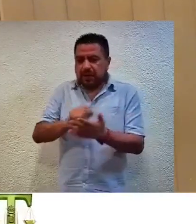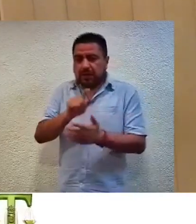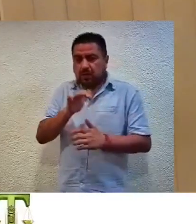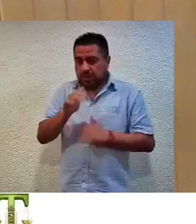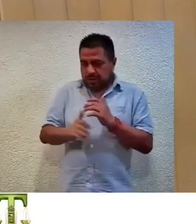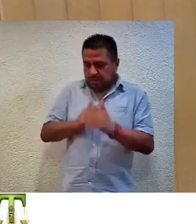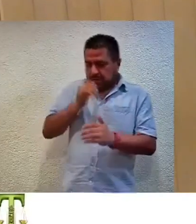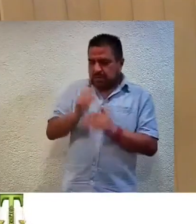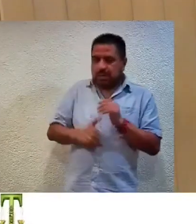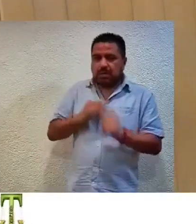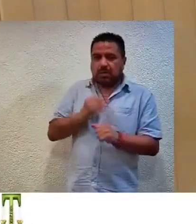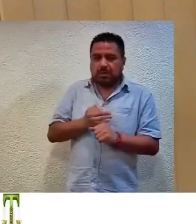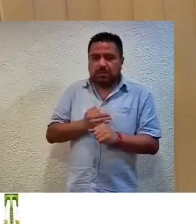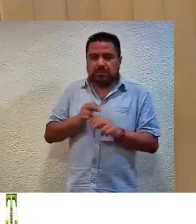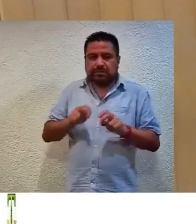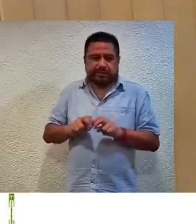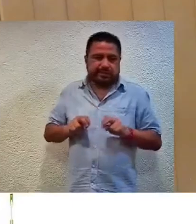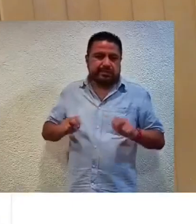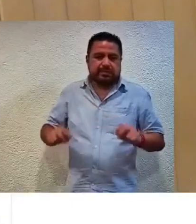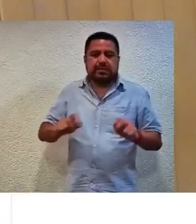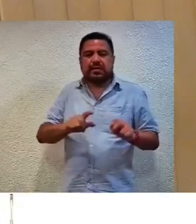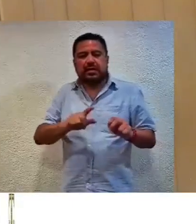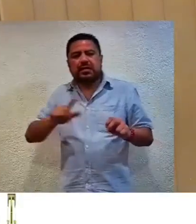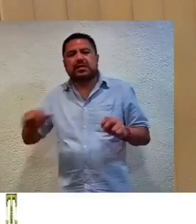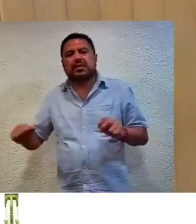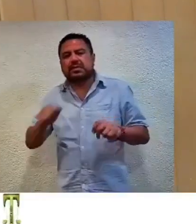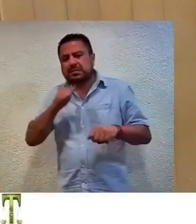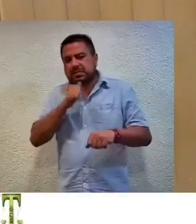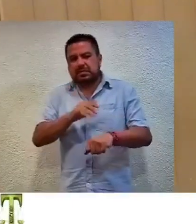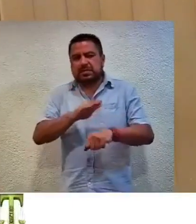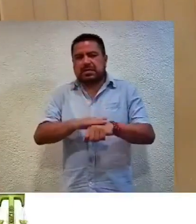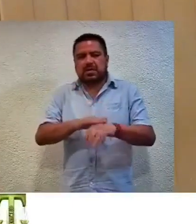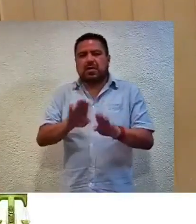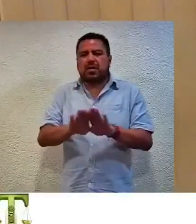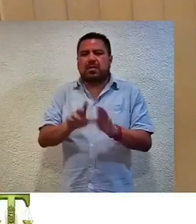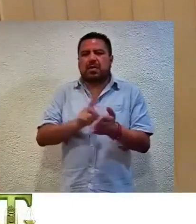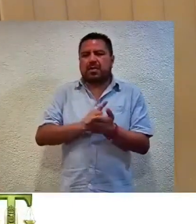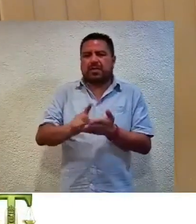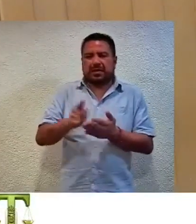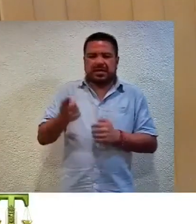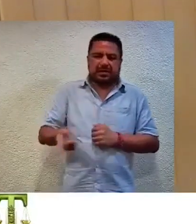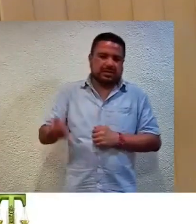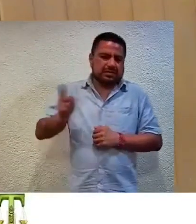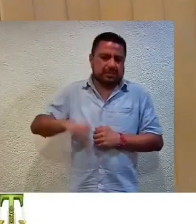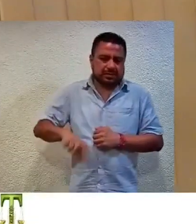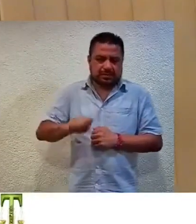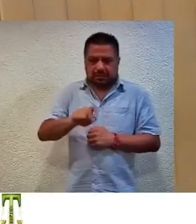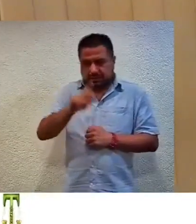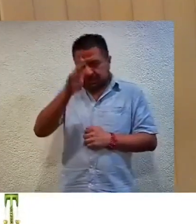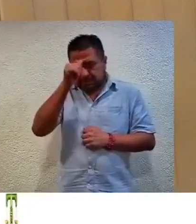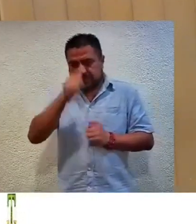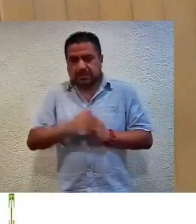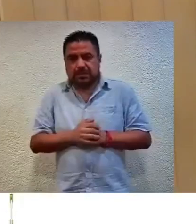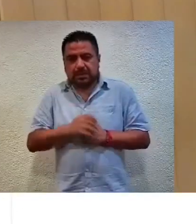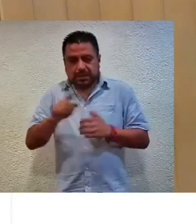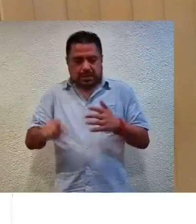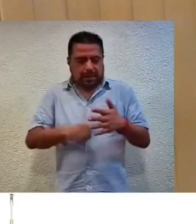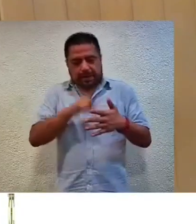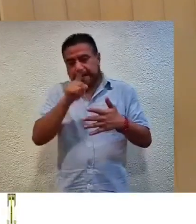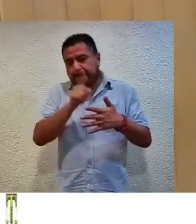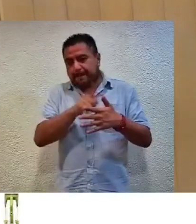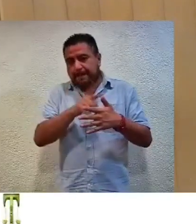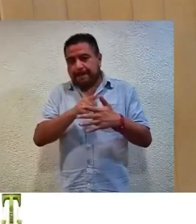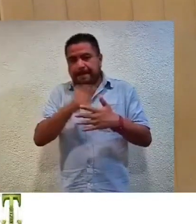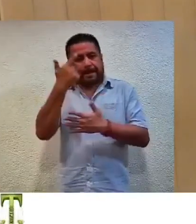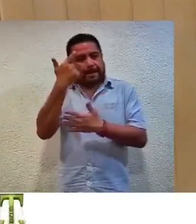conclusión de la presente resolución y, en consecuencia, notifíquese conforme a derecho corresponda. El quinto asunto